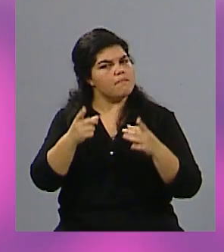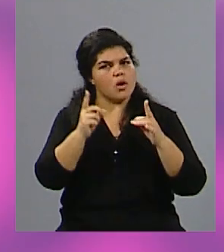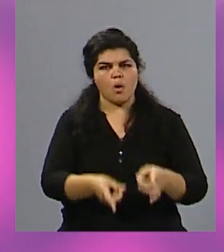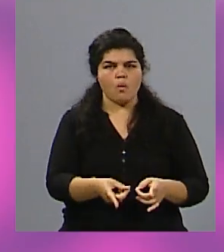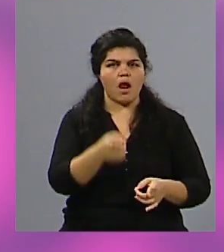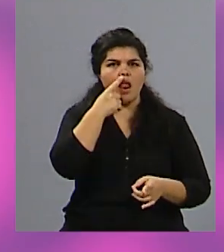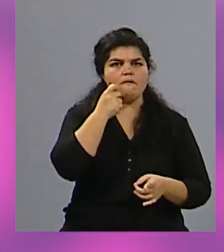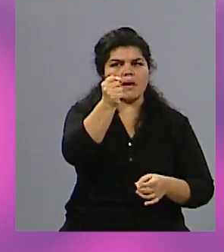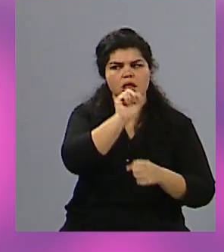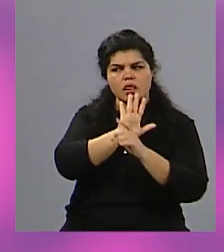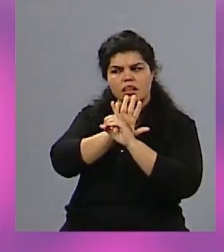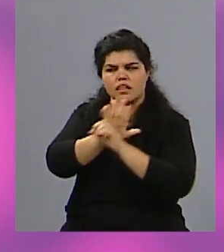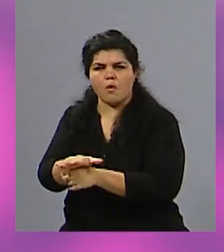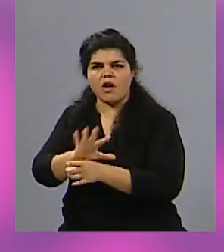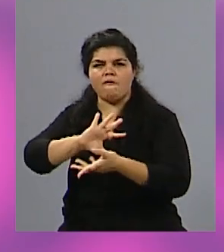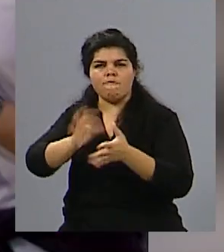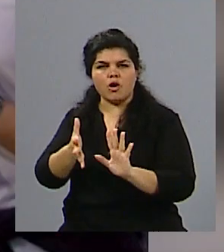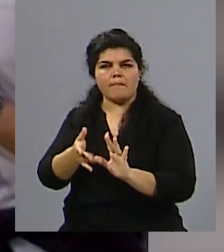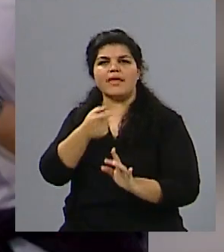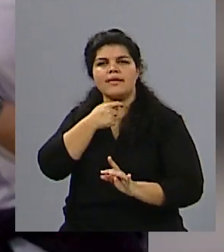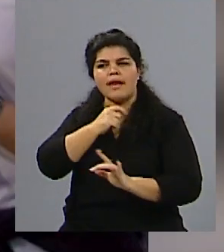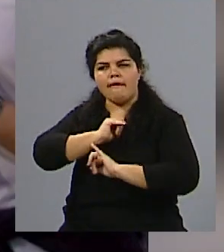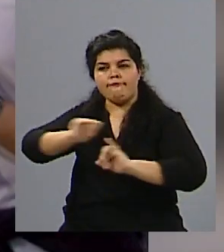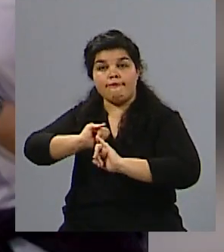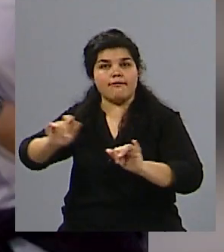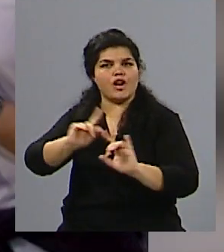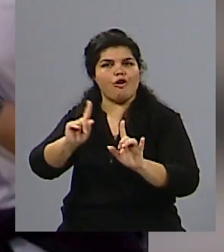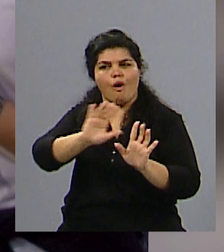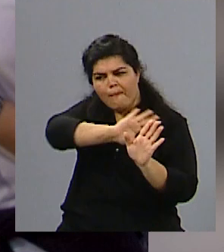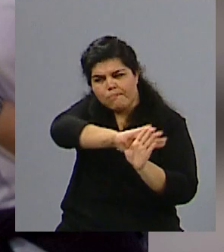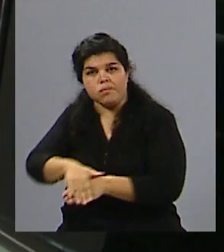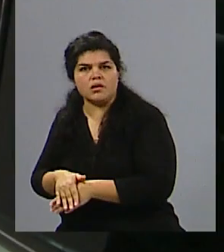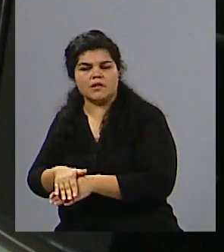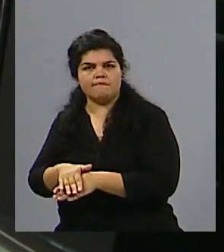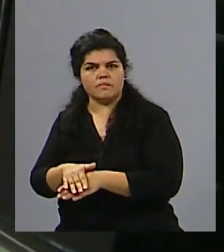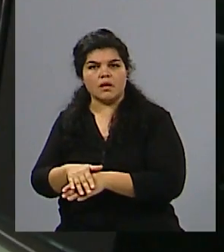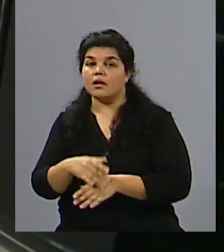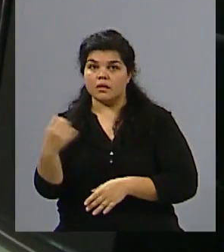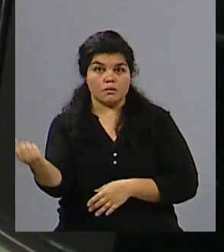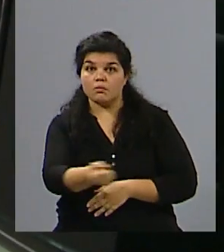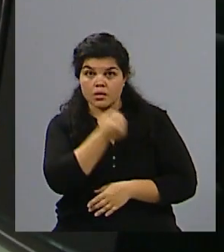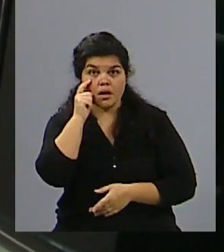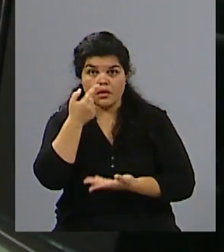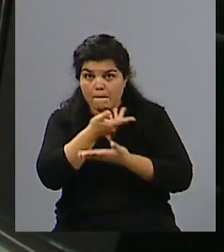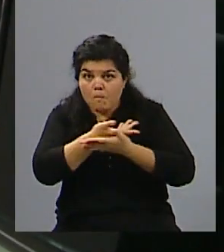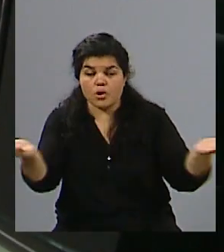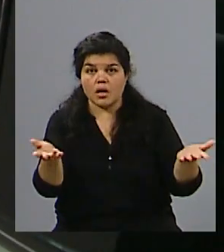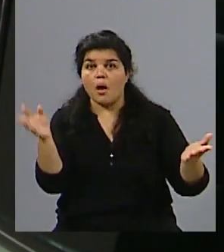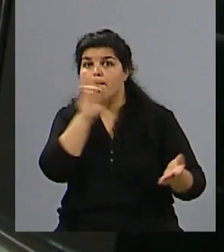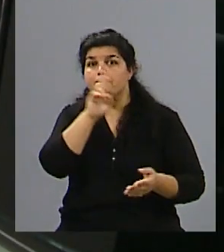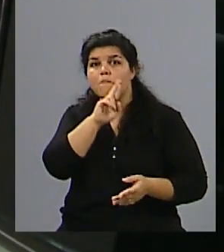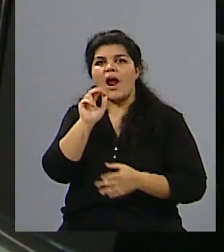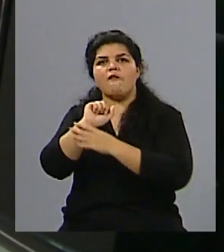y conservadora para acallar esas voces. Entonces, es importante visibilizar la violencia hacia mujeres con voz pública